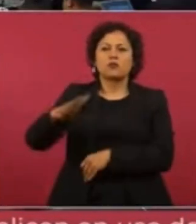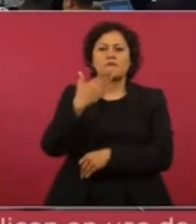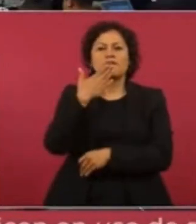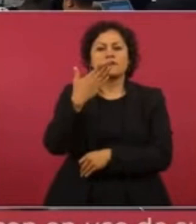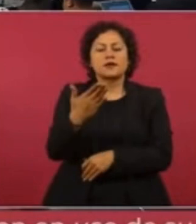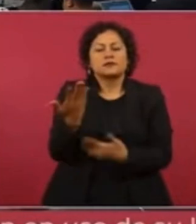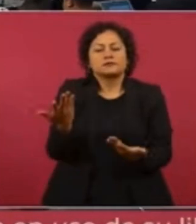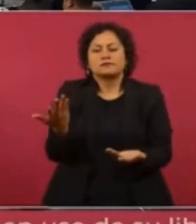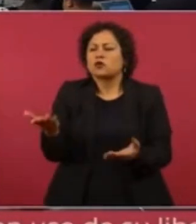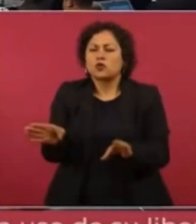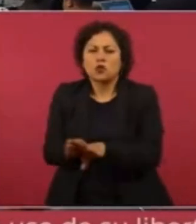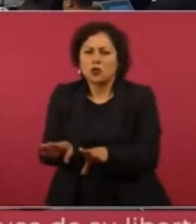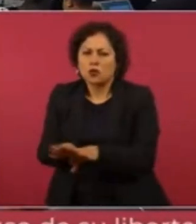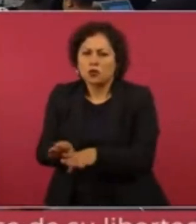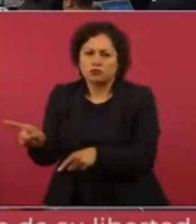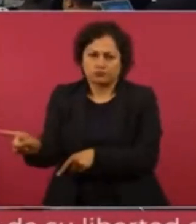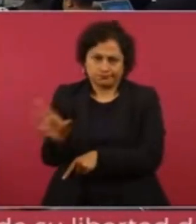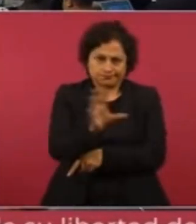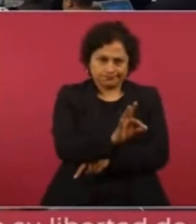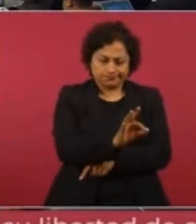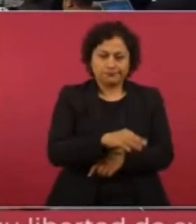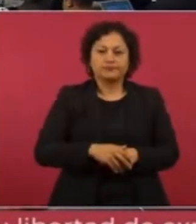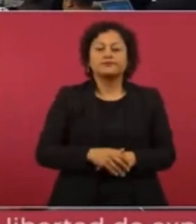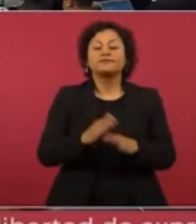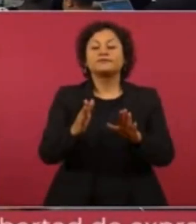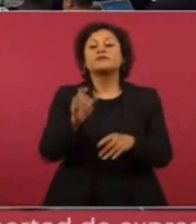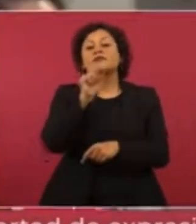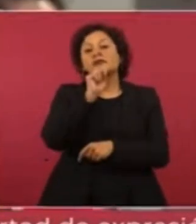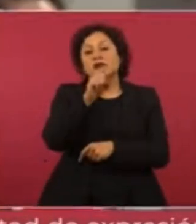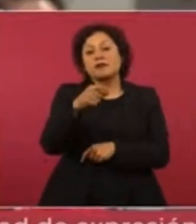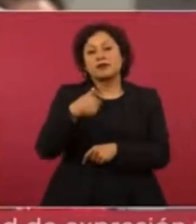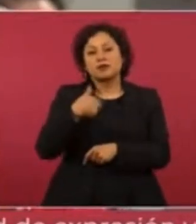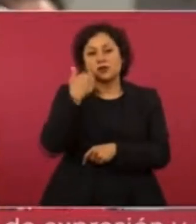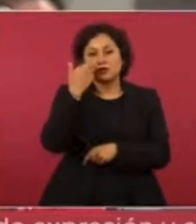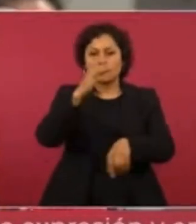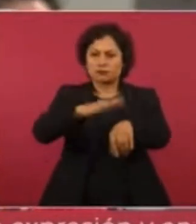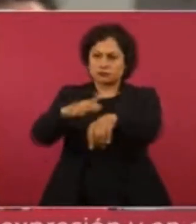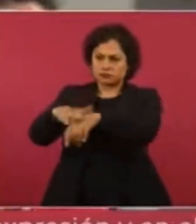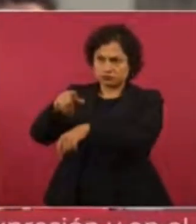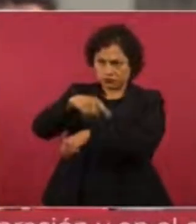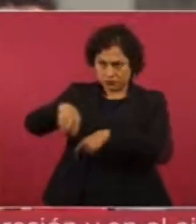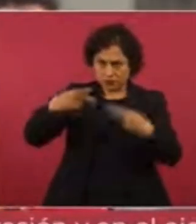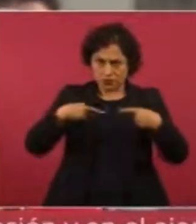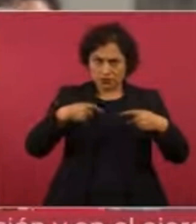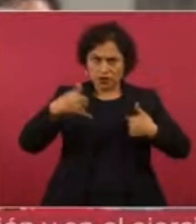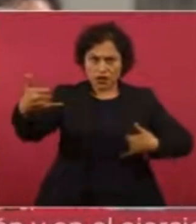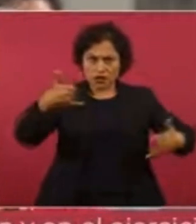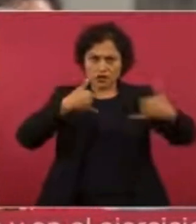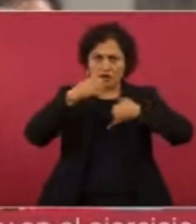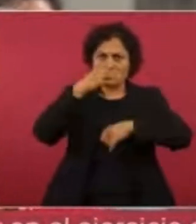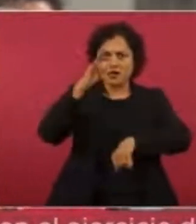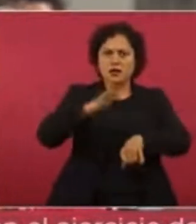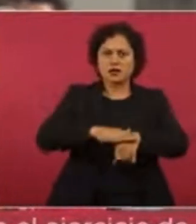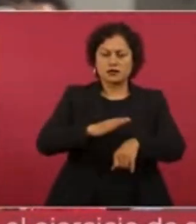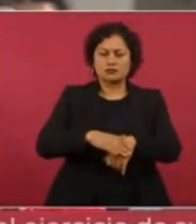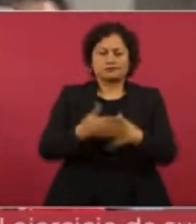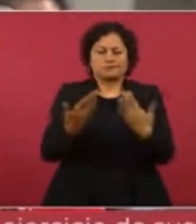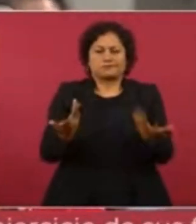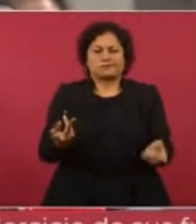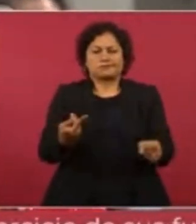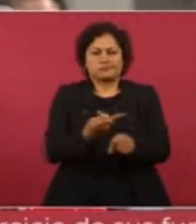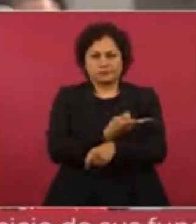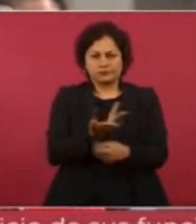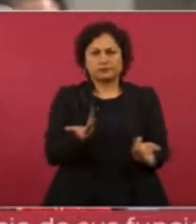a todas las víctimas de estos charlatanes para que me contacten por redes sociales para ayudarles, ya que tenemos